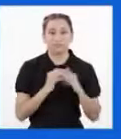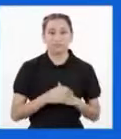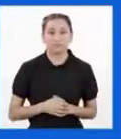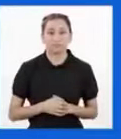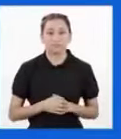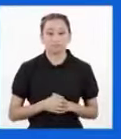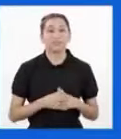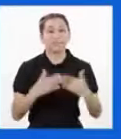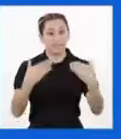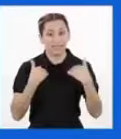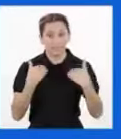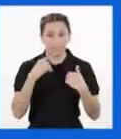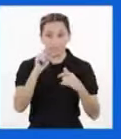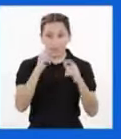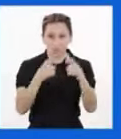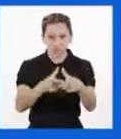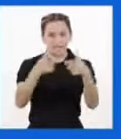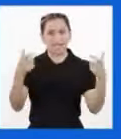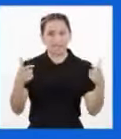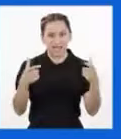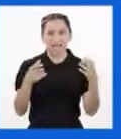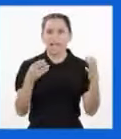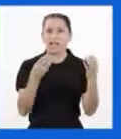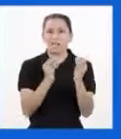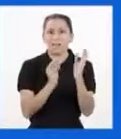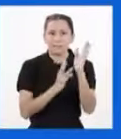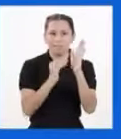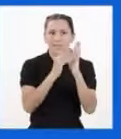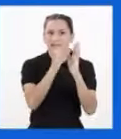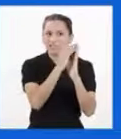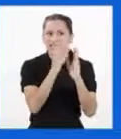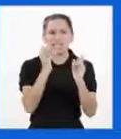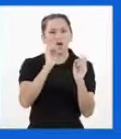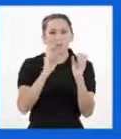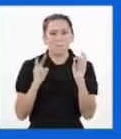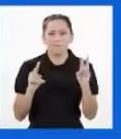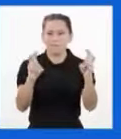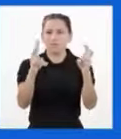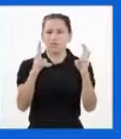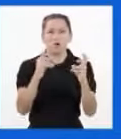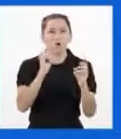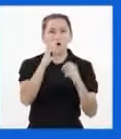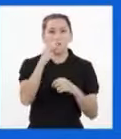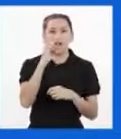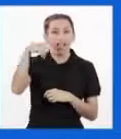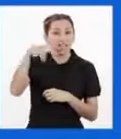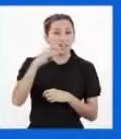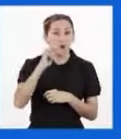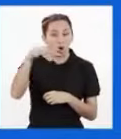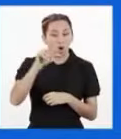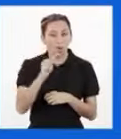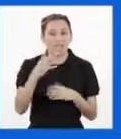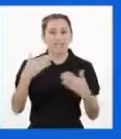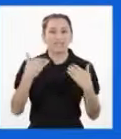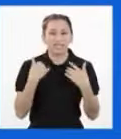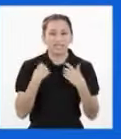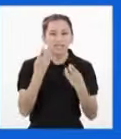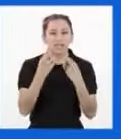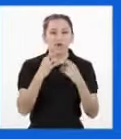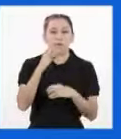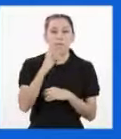Existe una gran variedad de tamaños de genes El gen humano más grande codifica la proteína